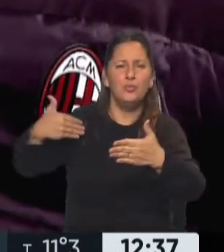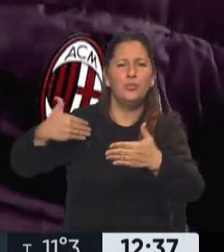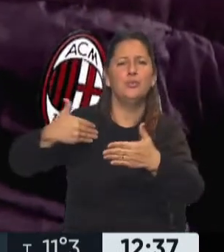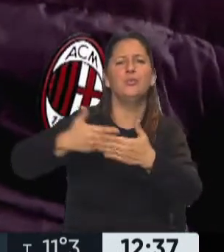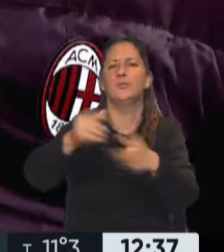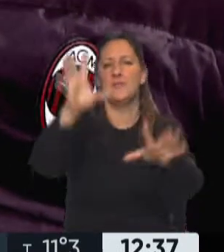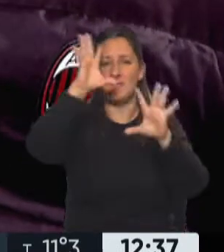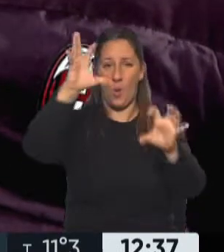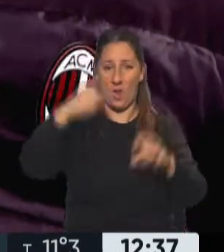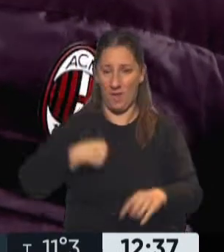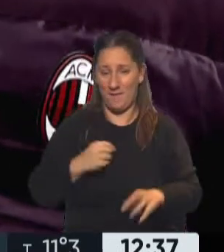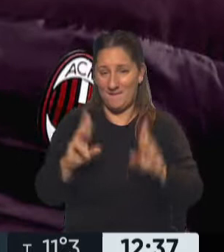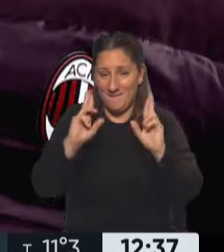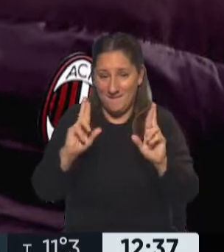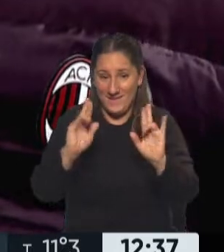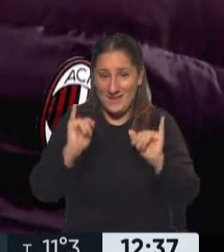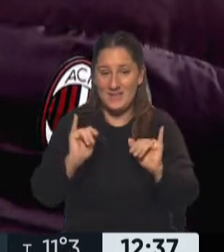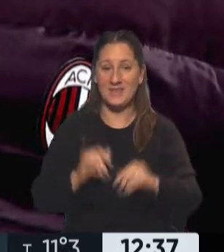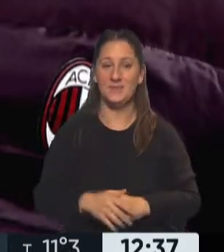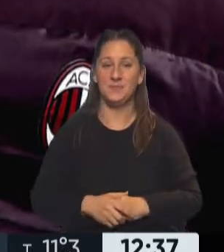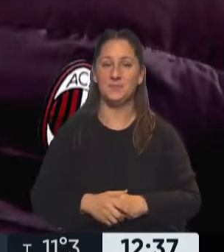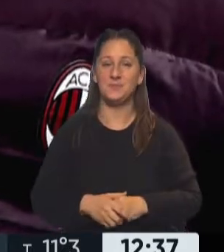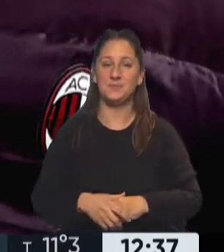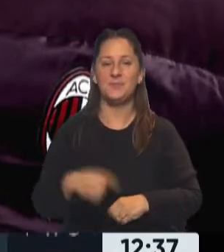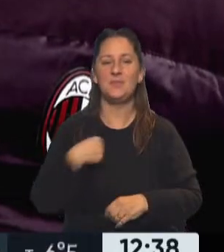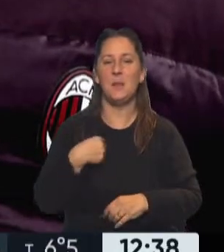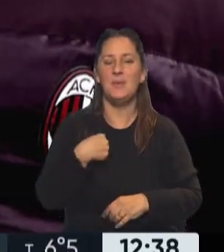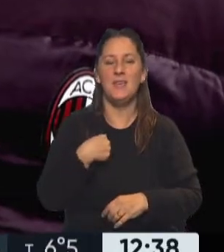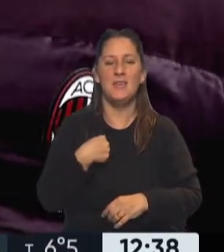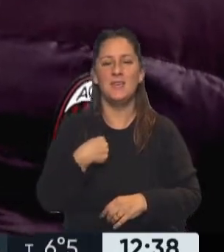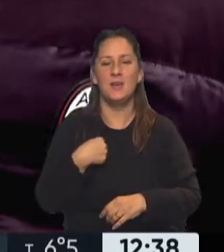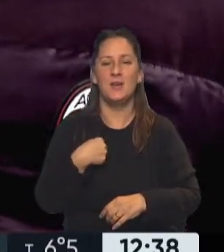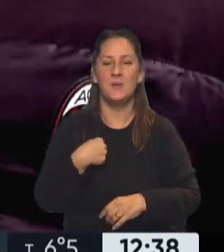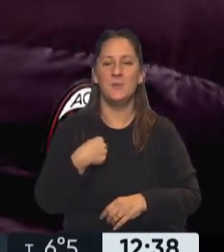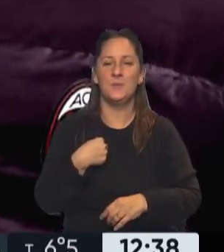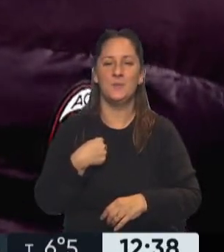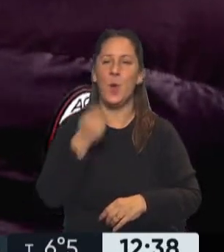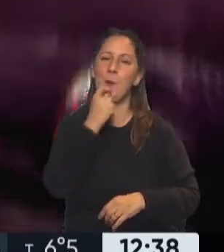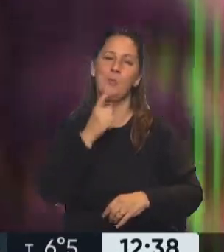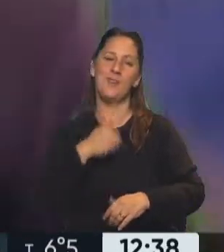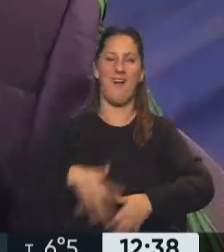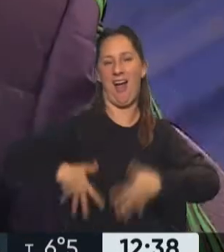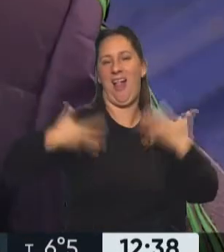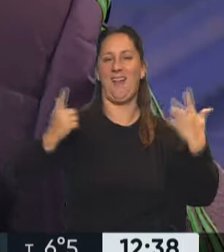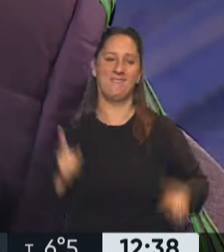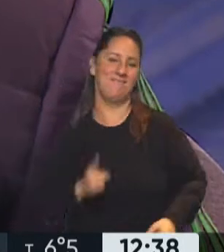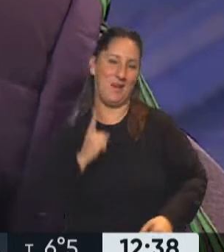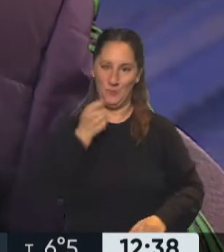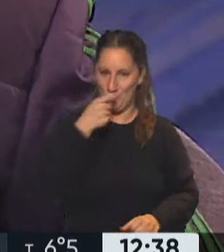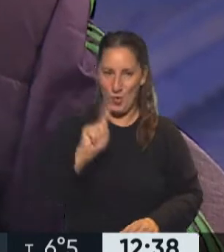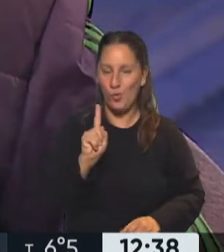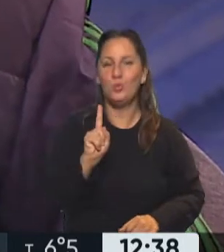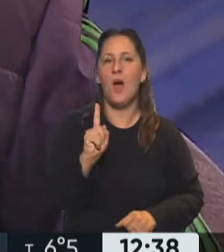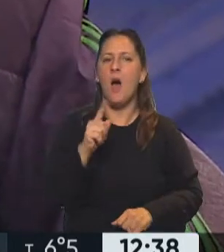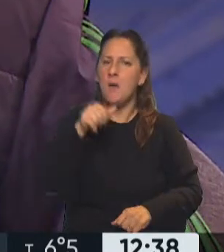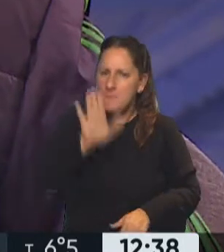Nada, sí, yo creo que sí. Como decíamos antes, no me gusta a veces como agrandarme mucho. Siento que es un paso muy